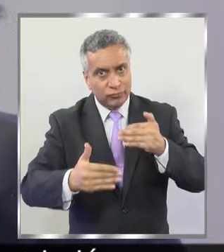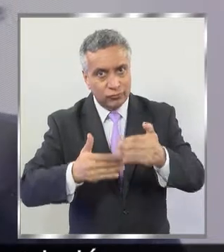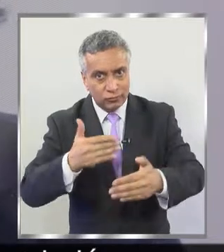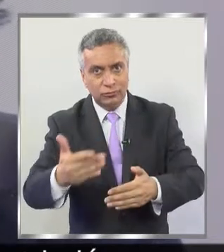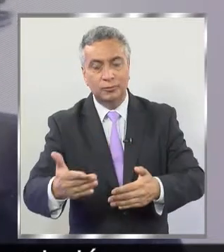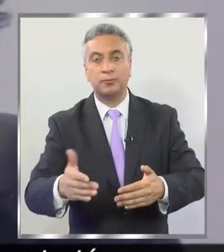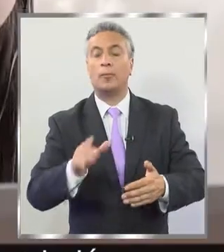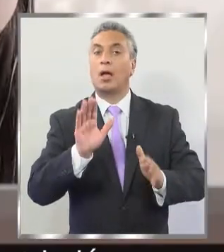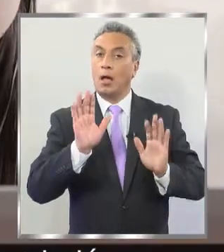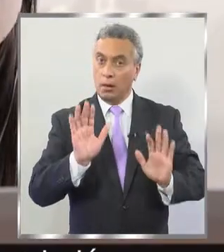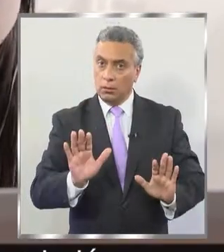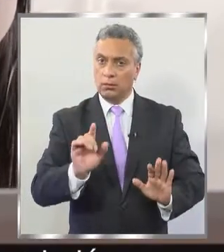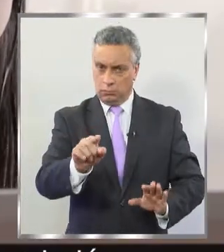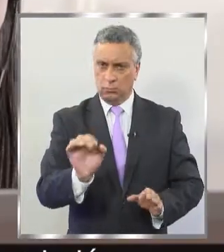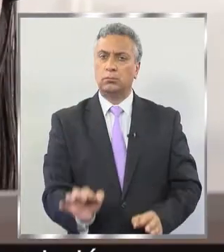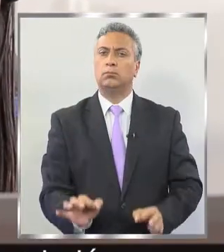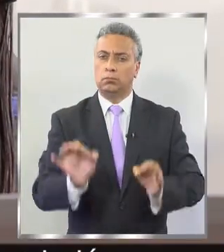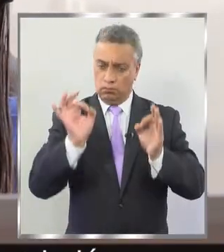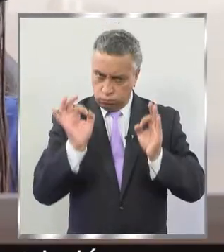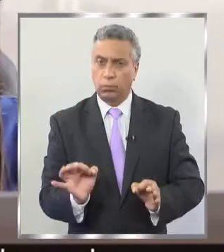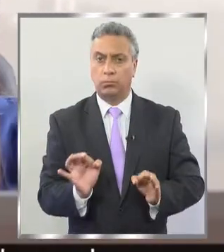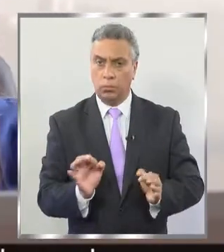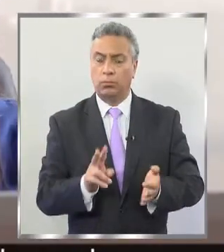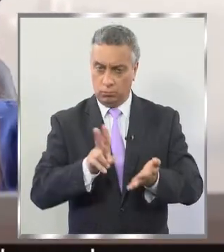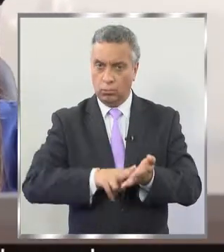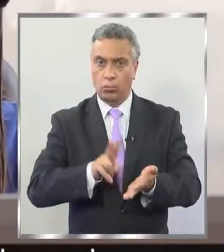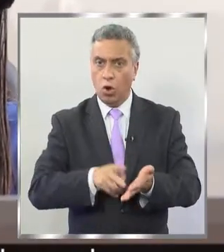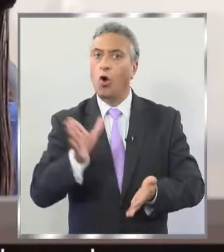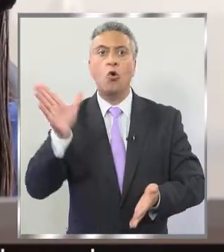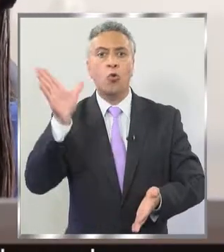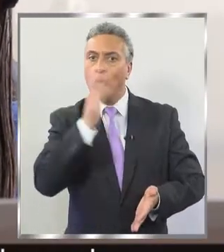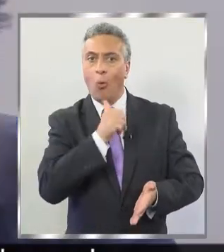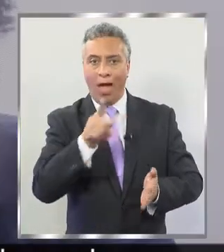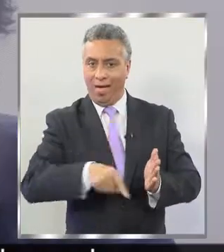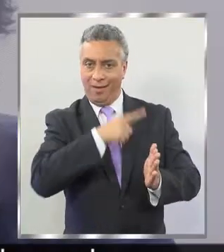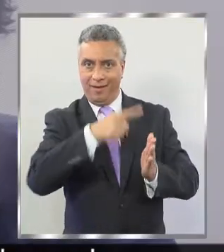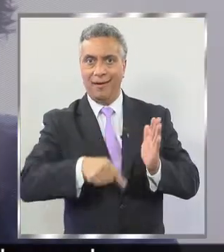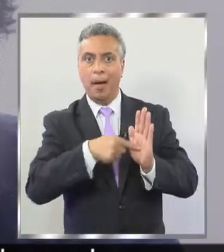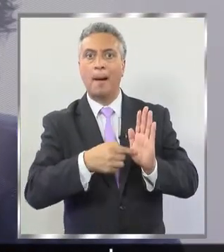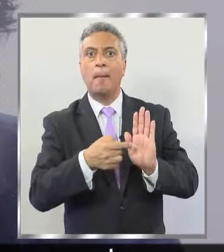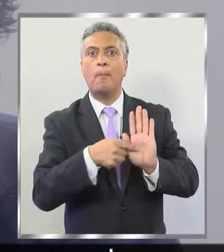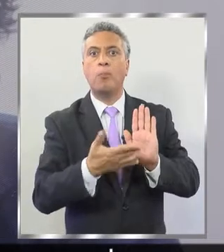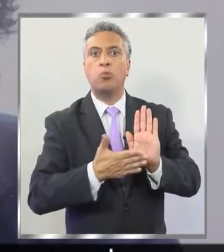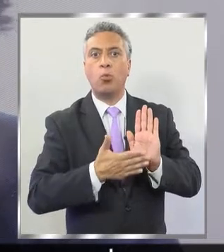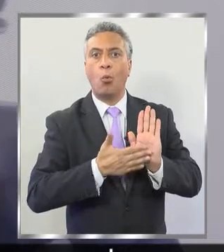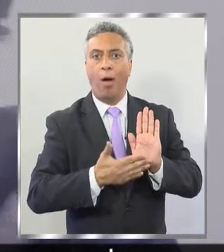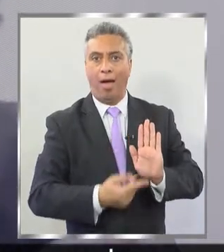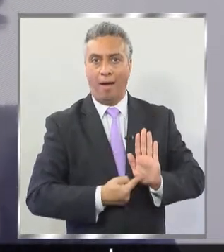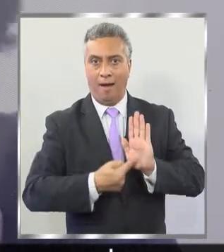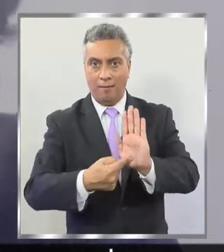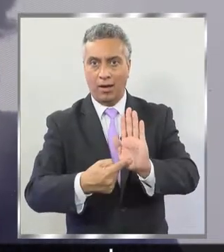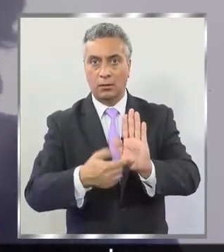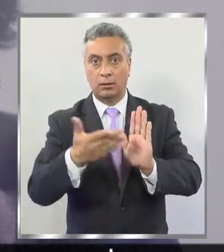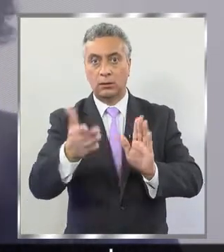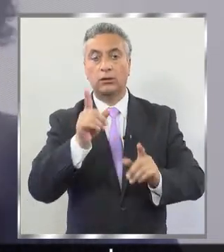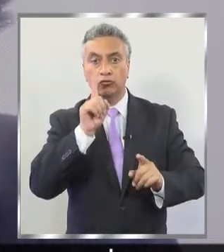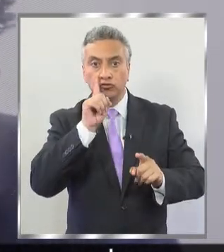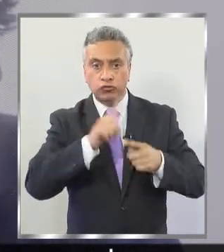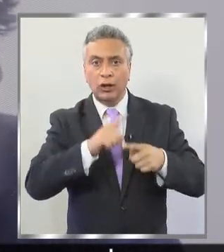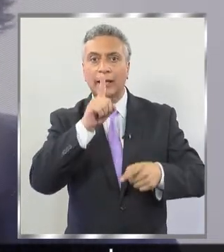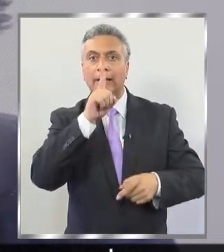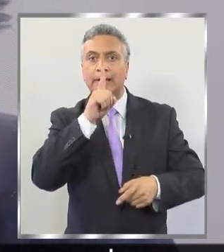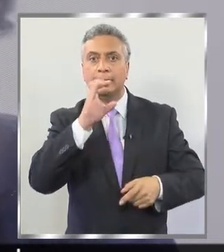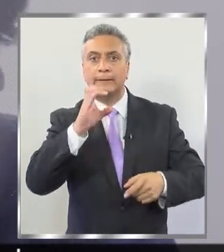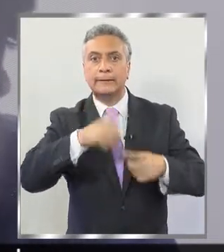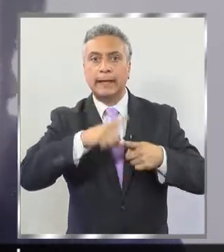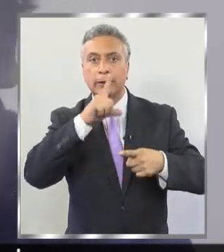efectivamente, no hay una restricción. Y por cierto, que los medios de prueba, que son los textos, los posteos que